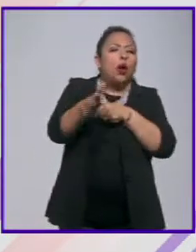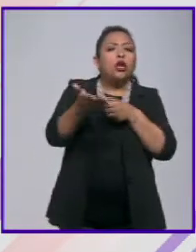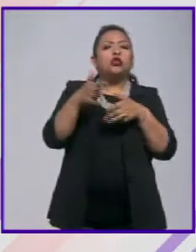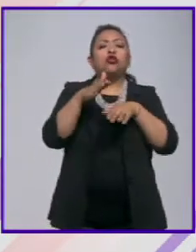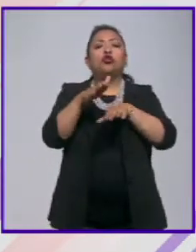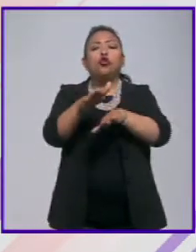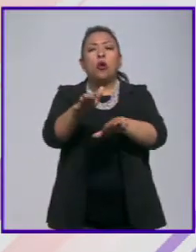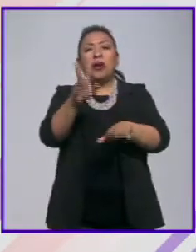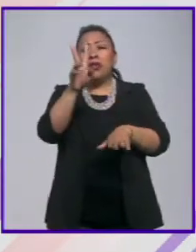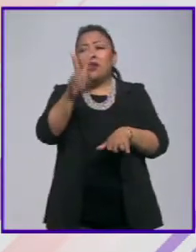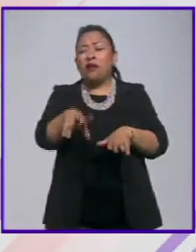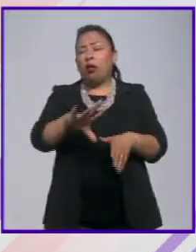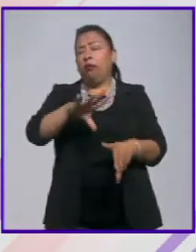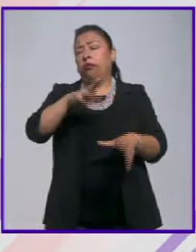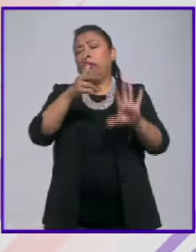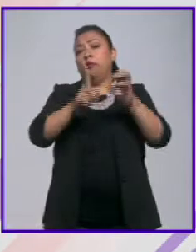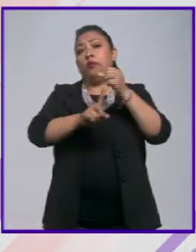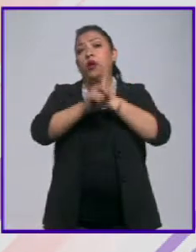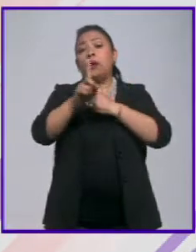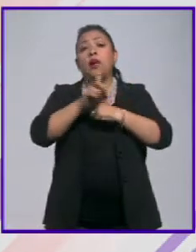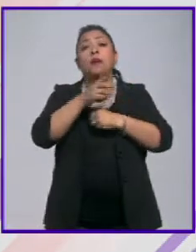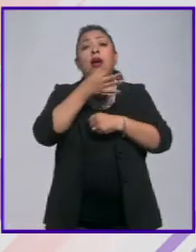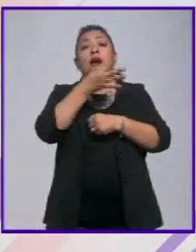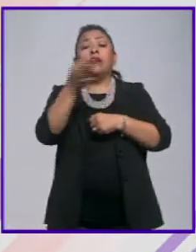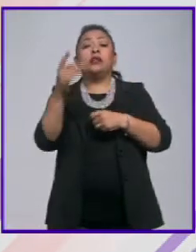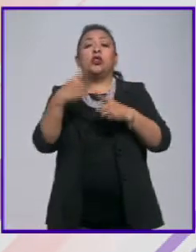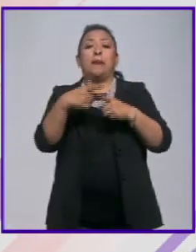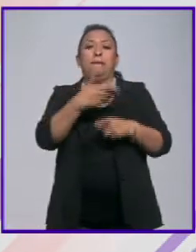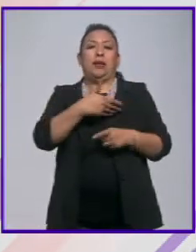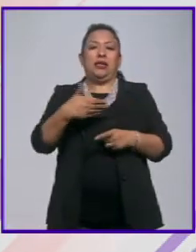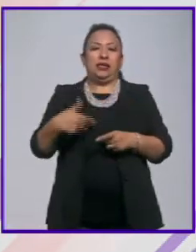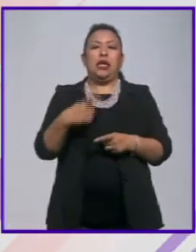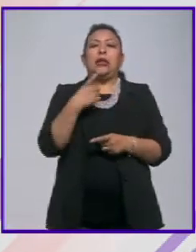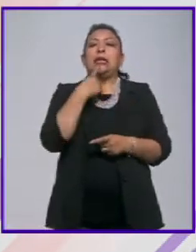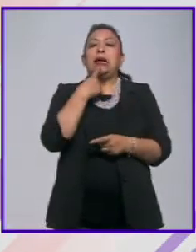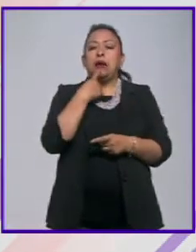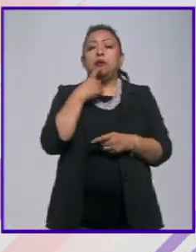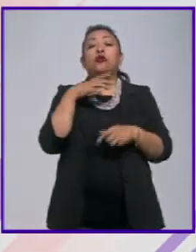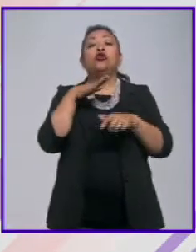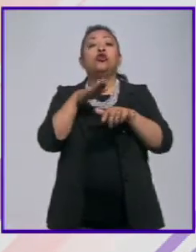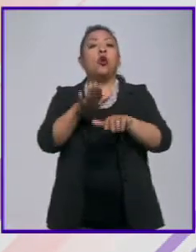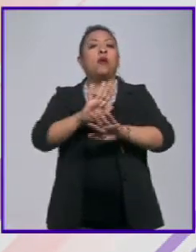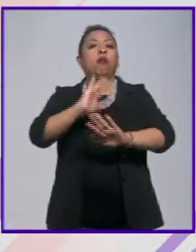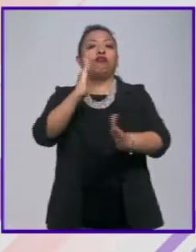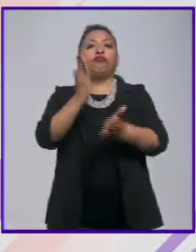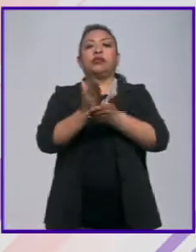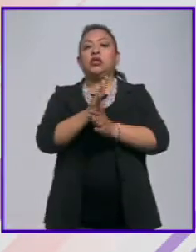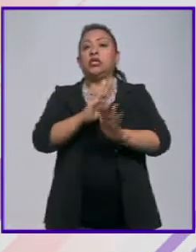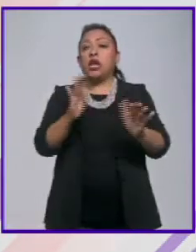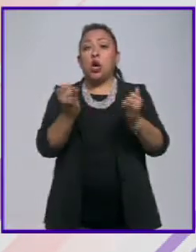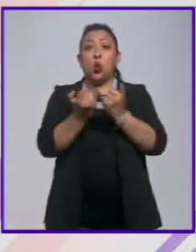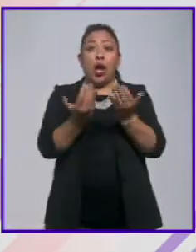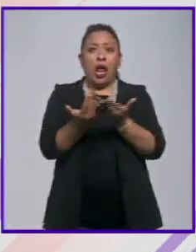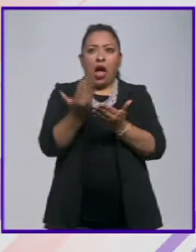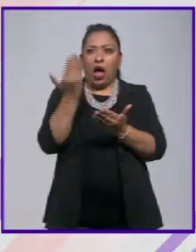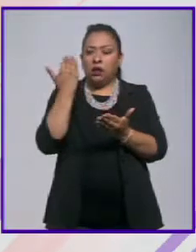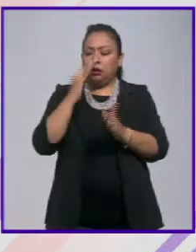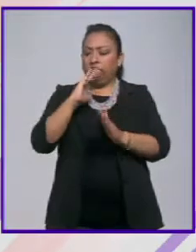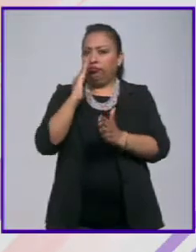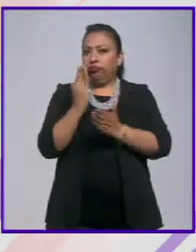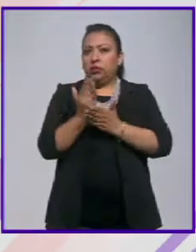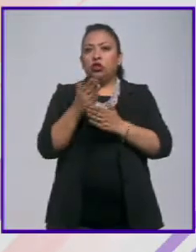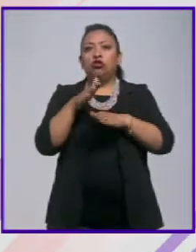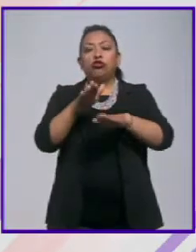del gran revuelo que despertó la declaración del presidente López Obrador en torno a que ya no van a ser las cosas como estaban haciendo antes